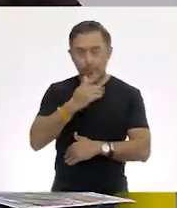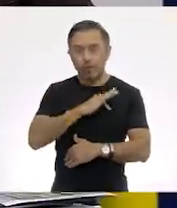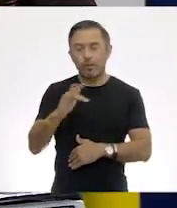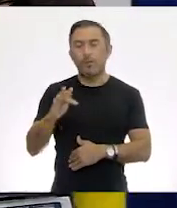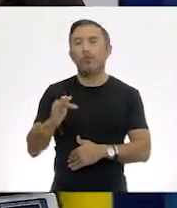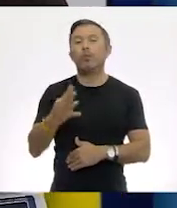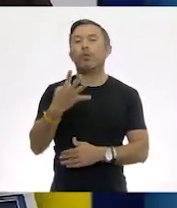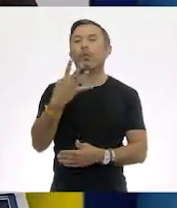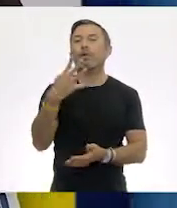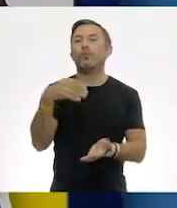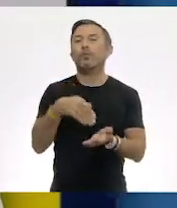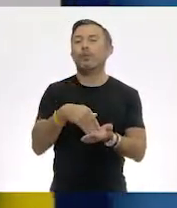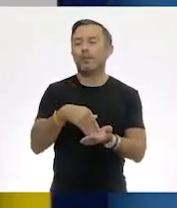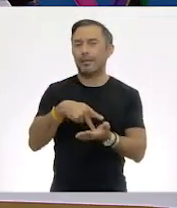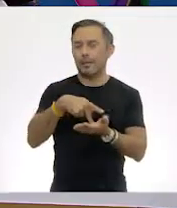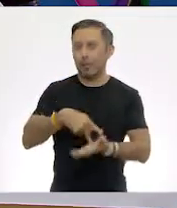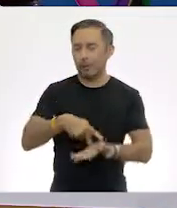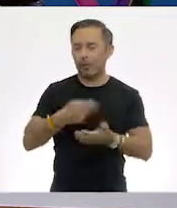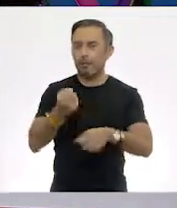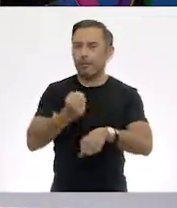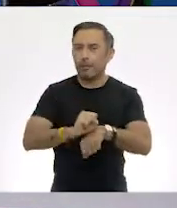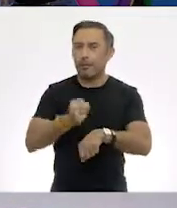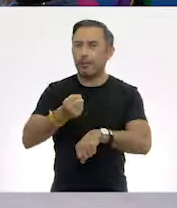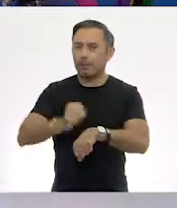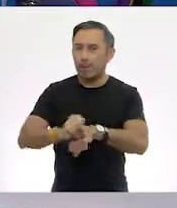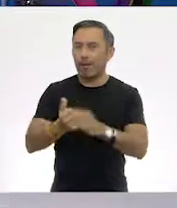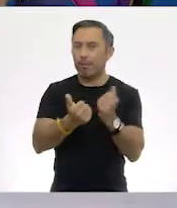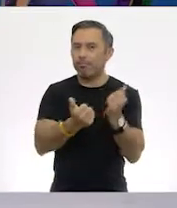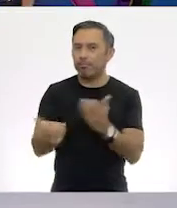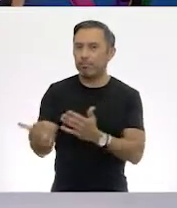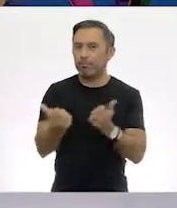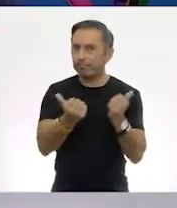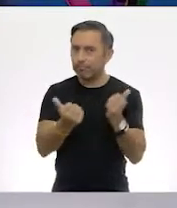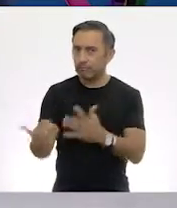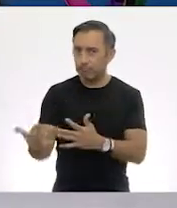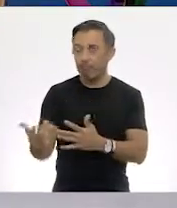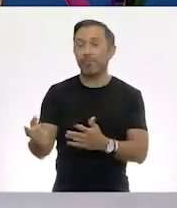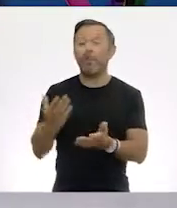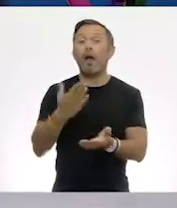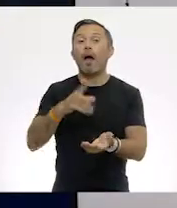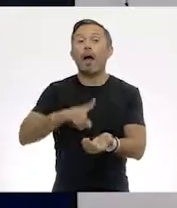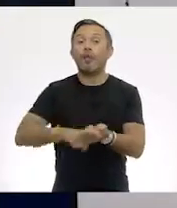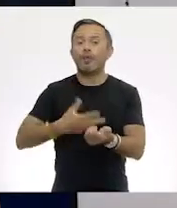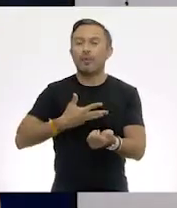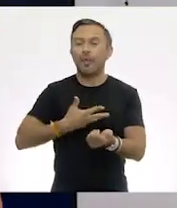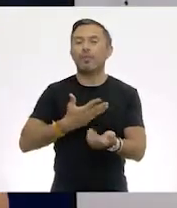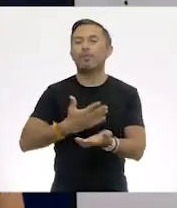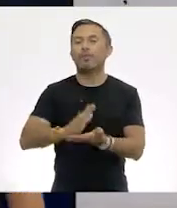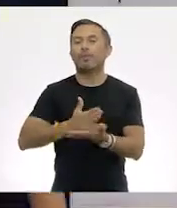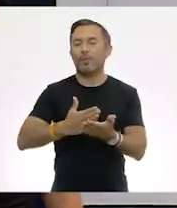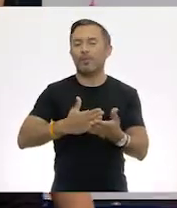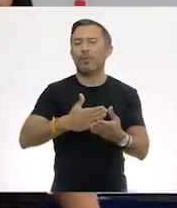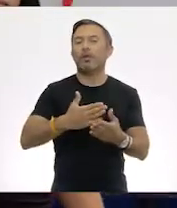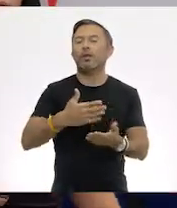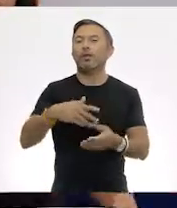Y estas a su vez se dividen, ¿verdad? En costales de 50 kilos.